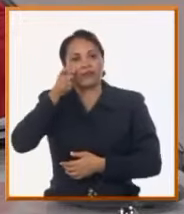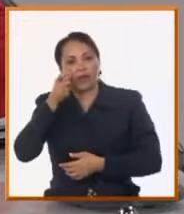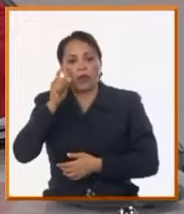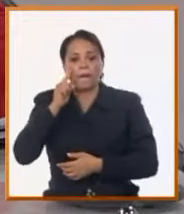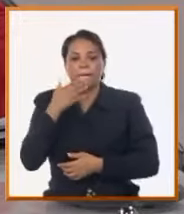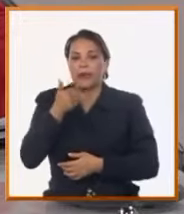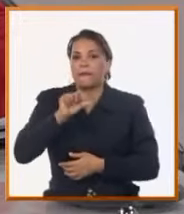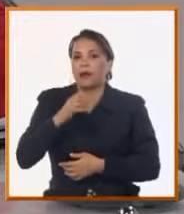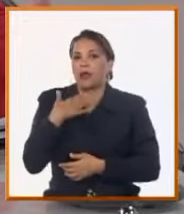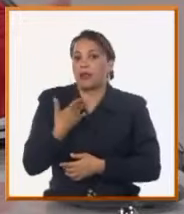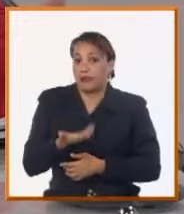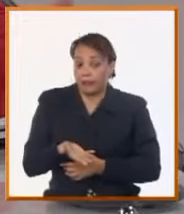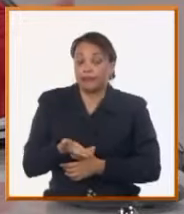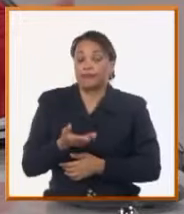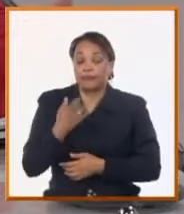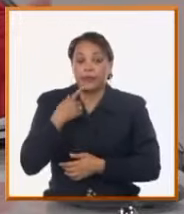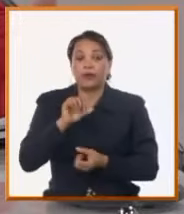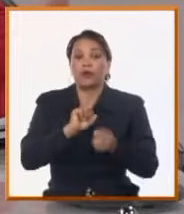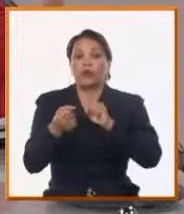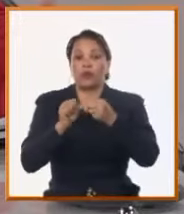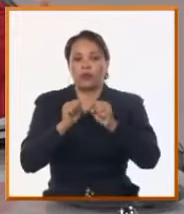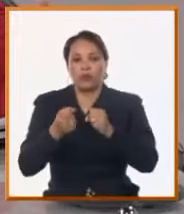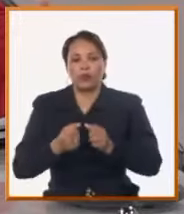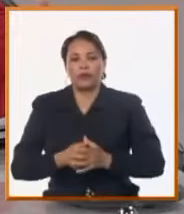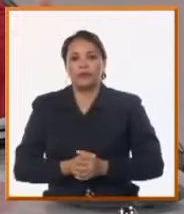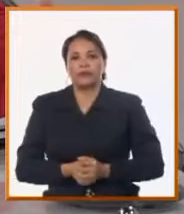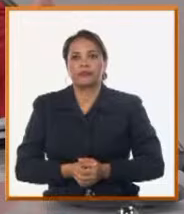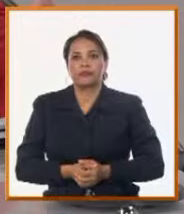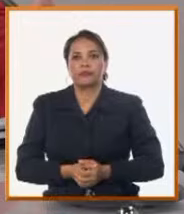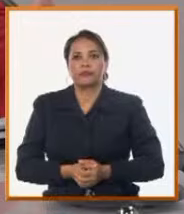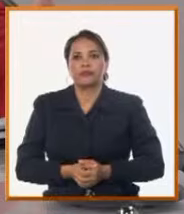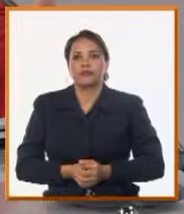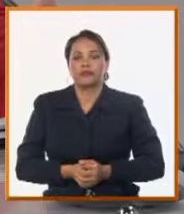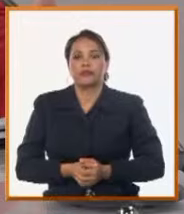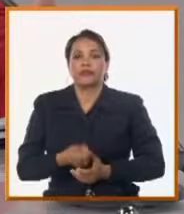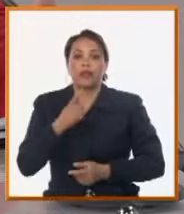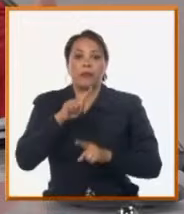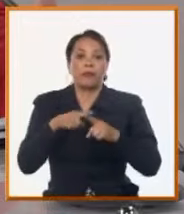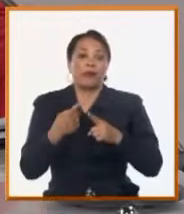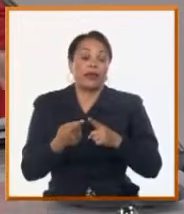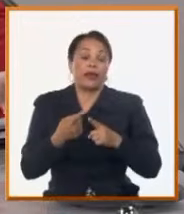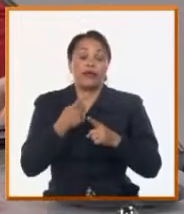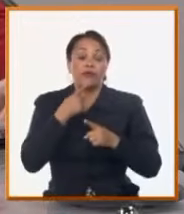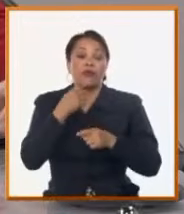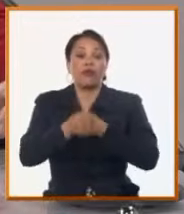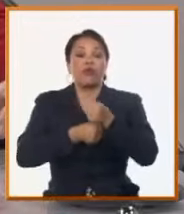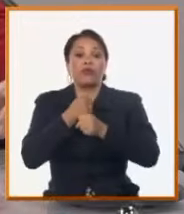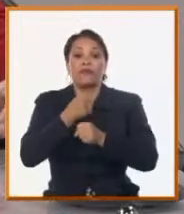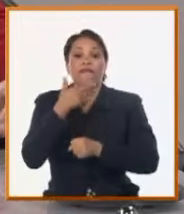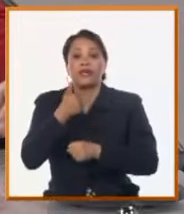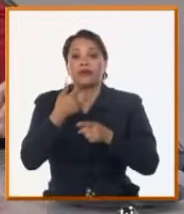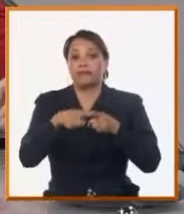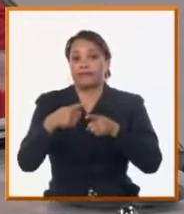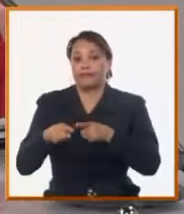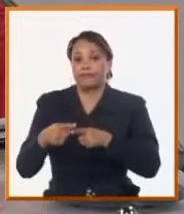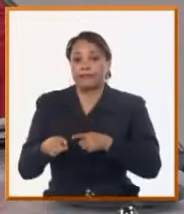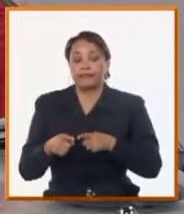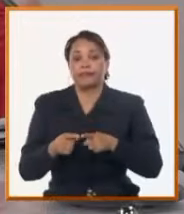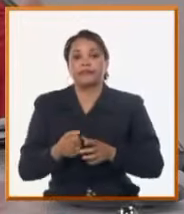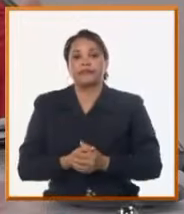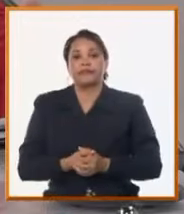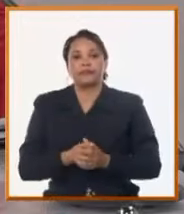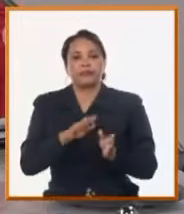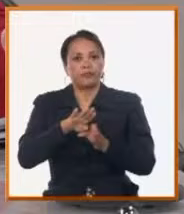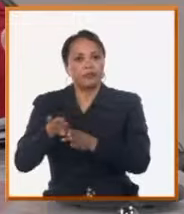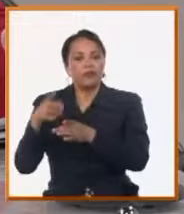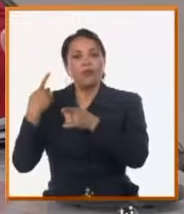no siempre se utiliza de la forma más eficientemente posible. Y yo creo que ese es un elemento fundamental. Hay otro,